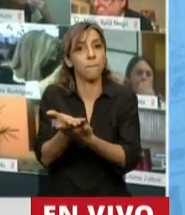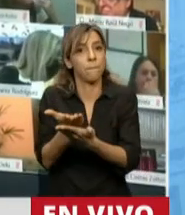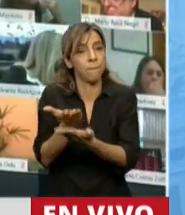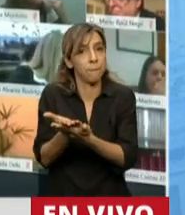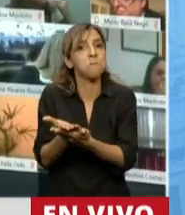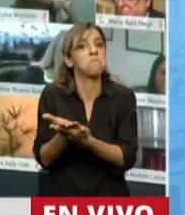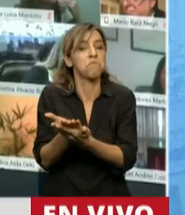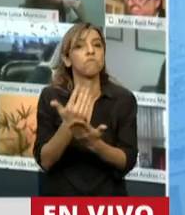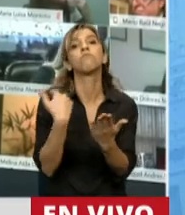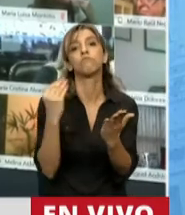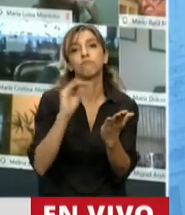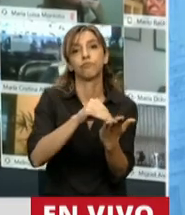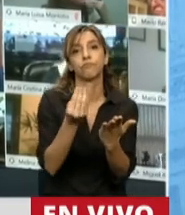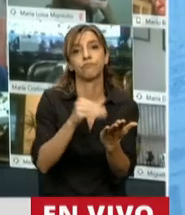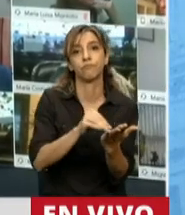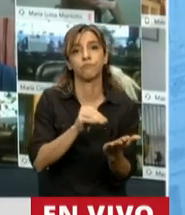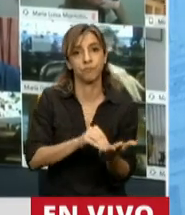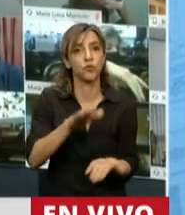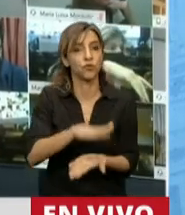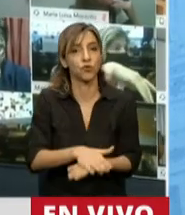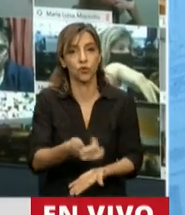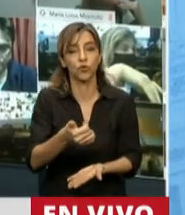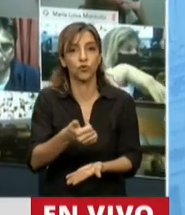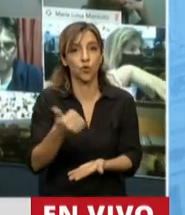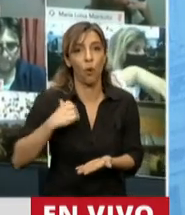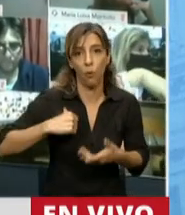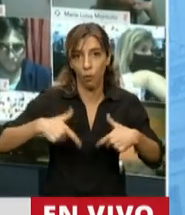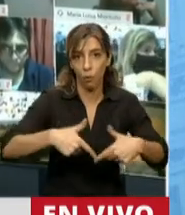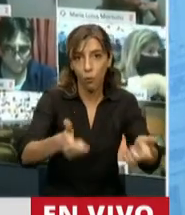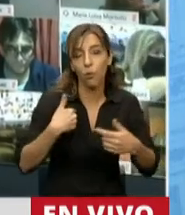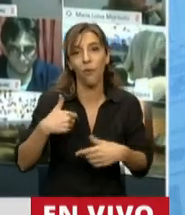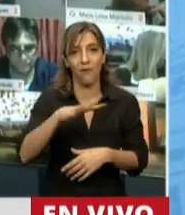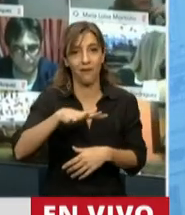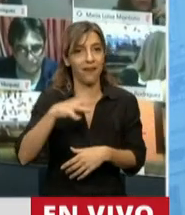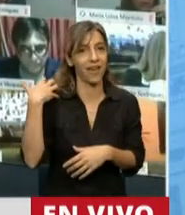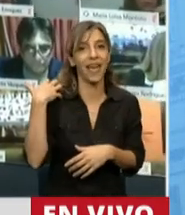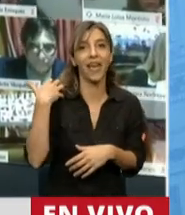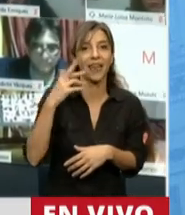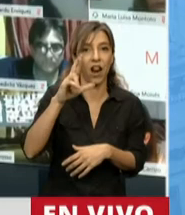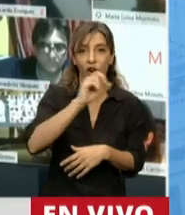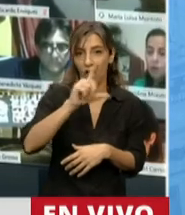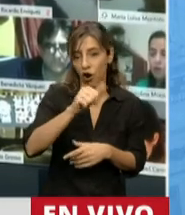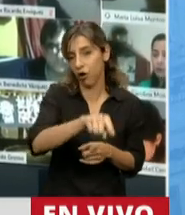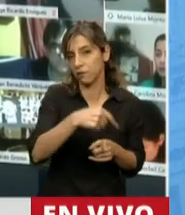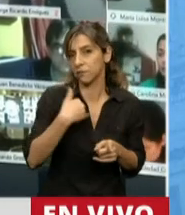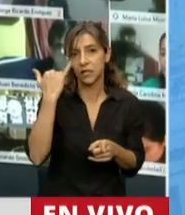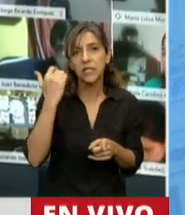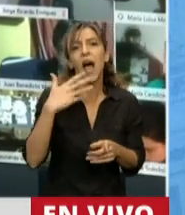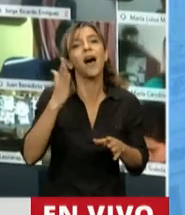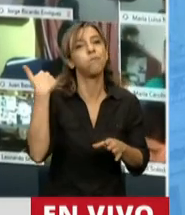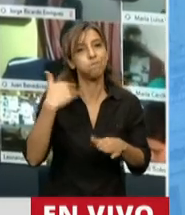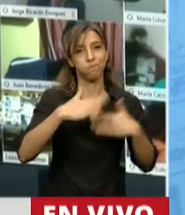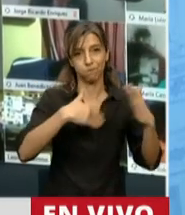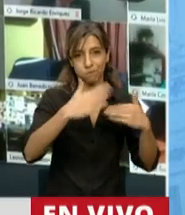los requerimientos del plan director de desagües locales de mi ciudad de General Roca, ¿no es cierto?, un plan que si bien está ya en marcha, en parte,